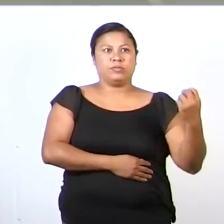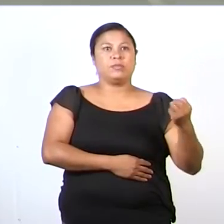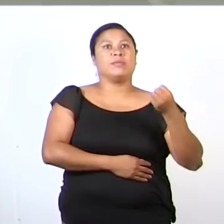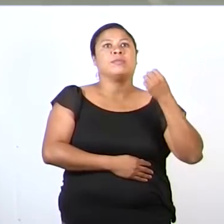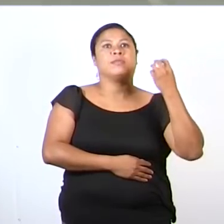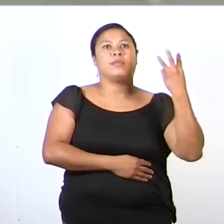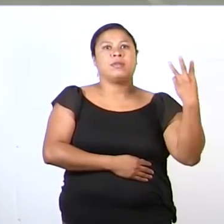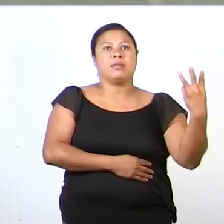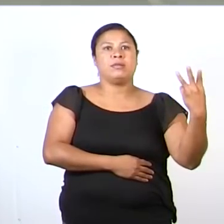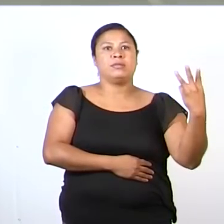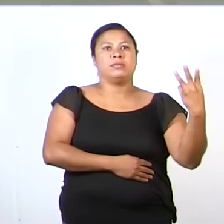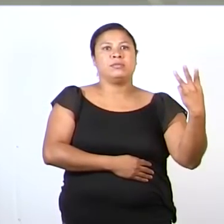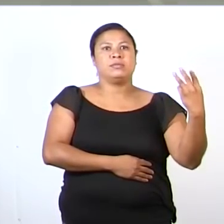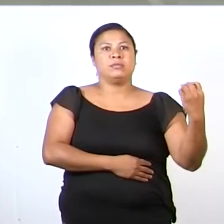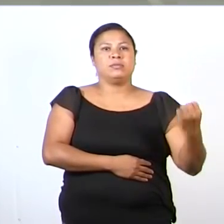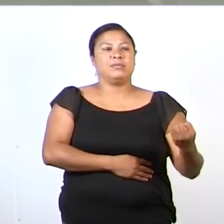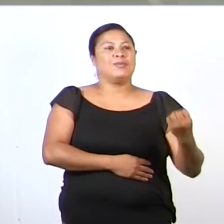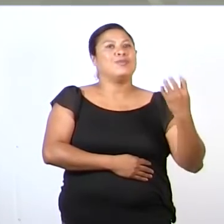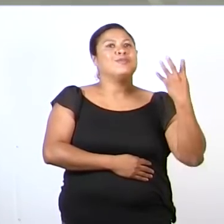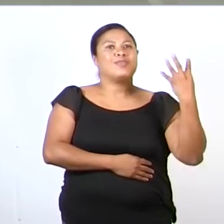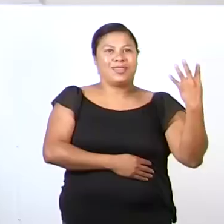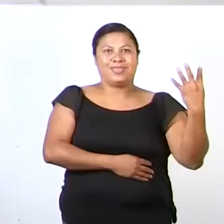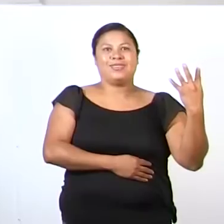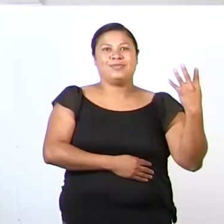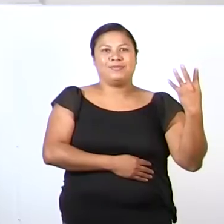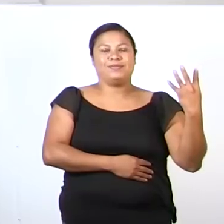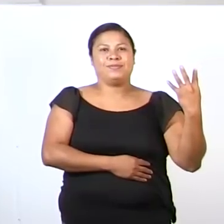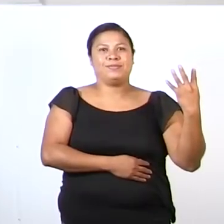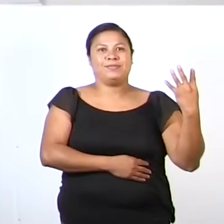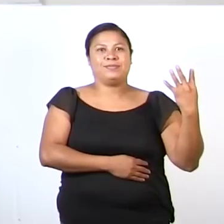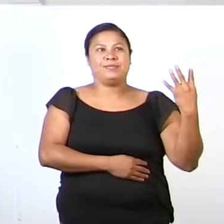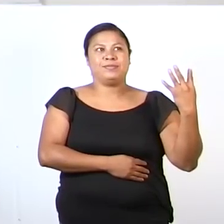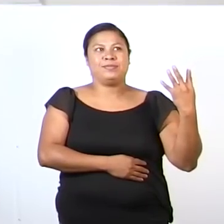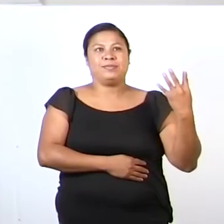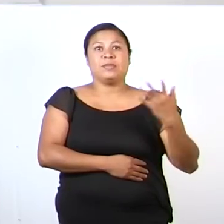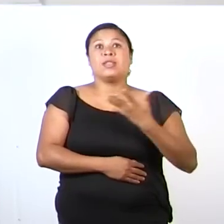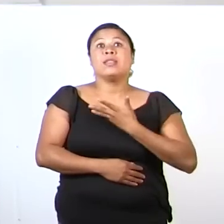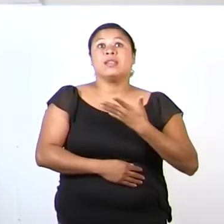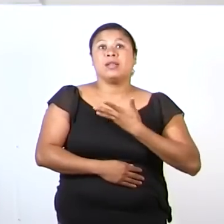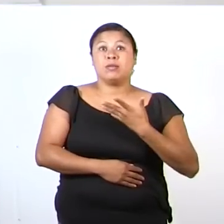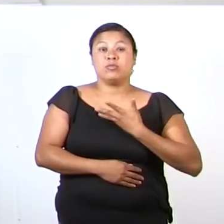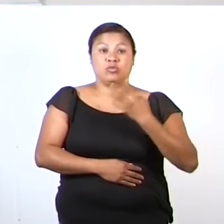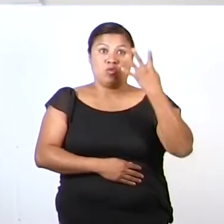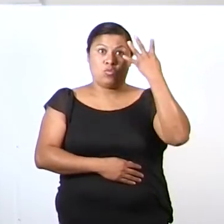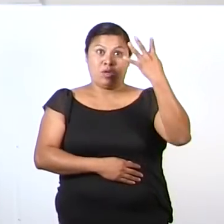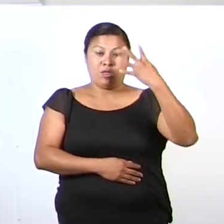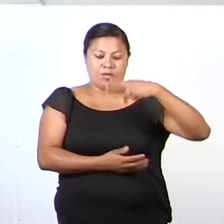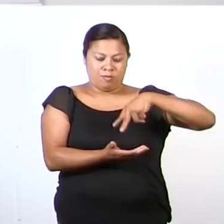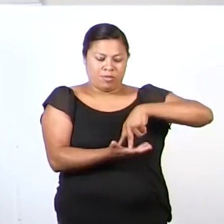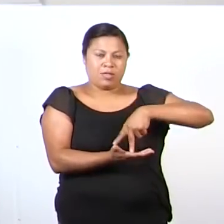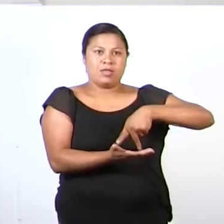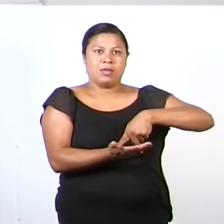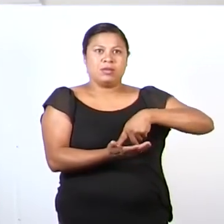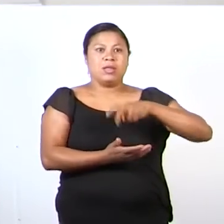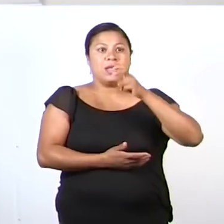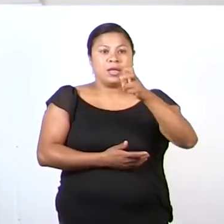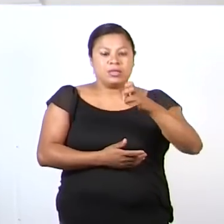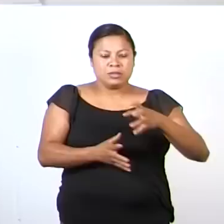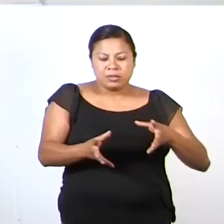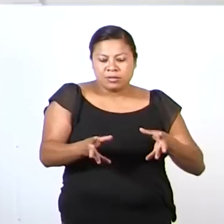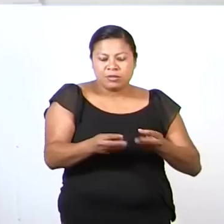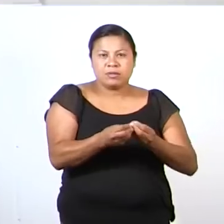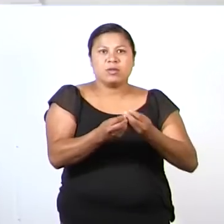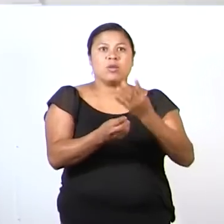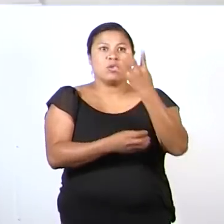tres, cuatro. Tenemos cuatro patas. Es una colección